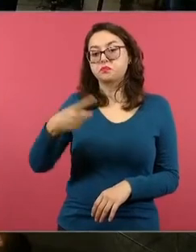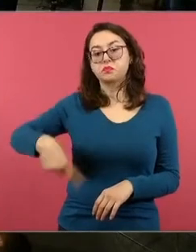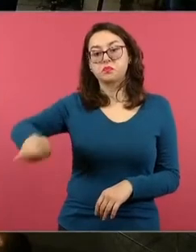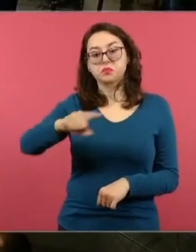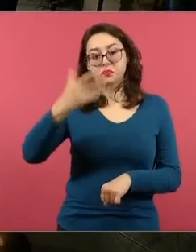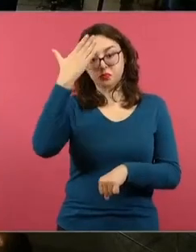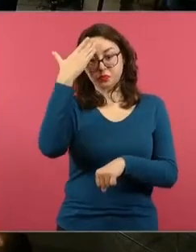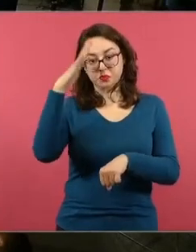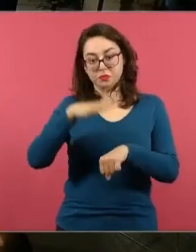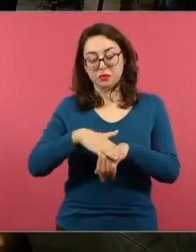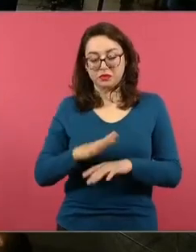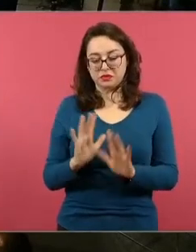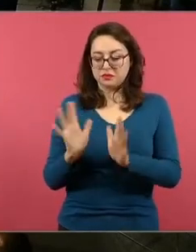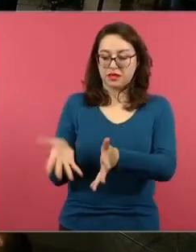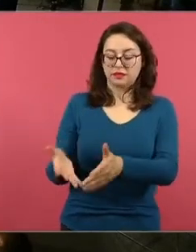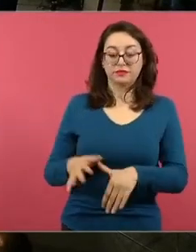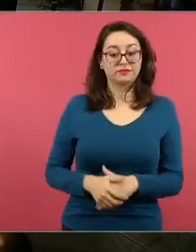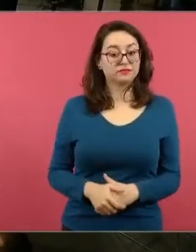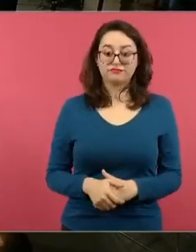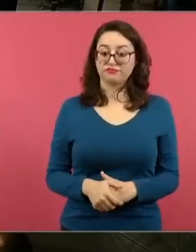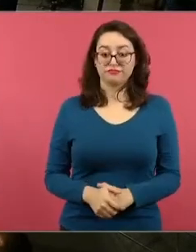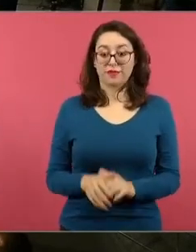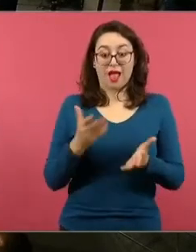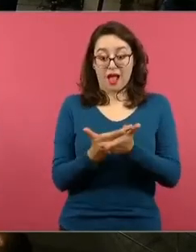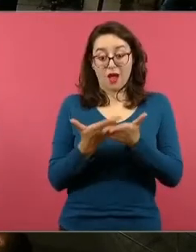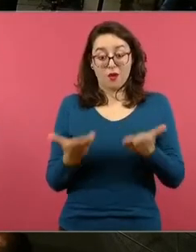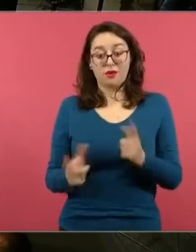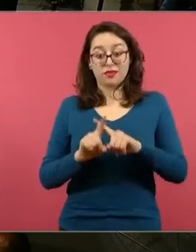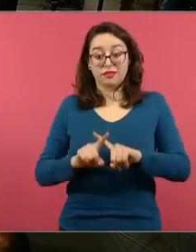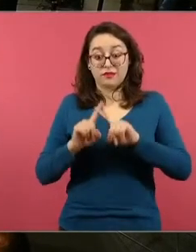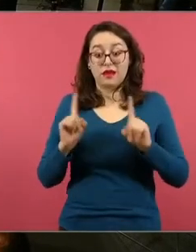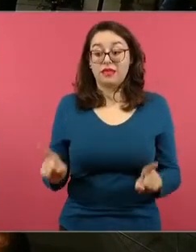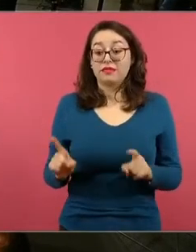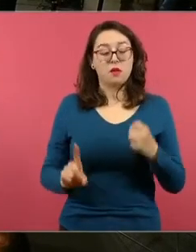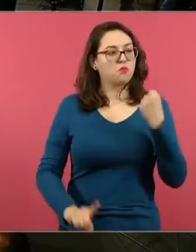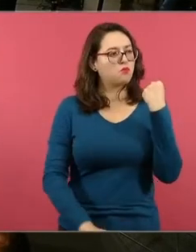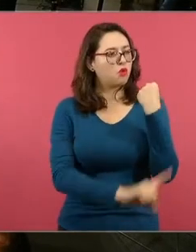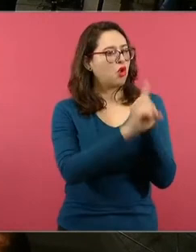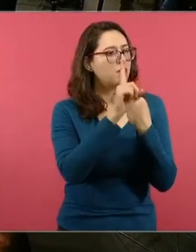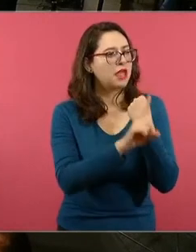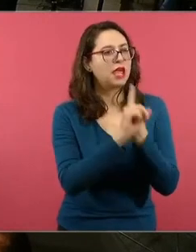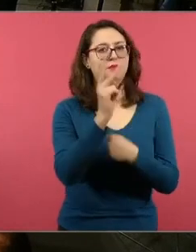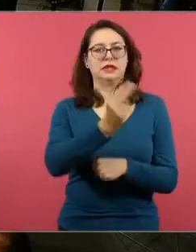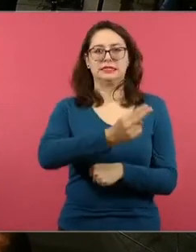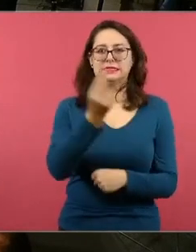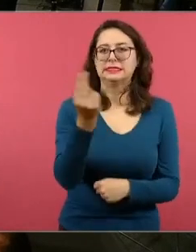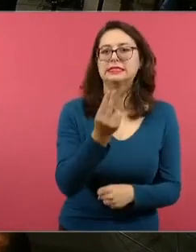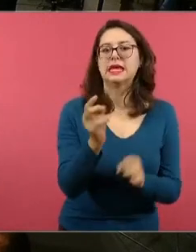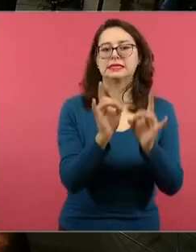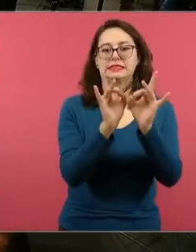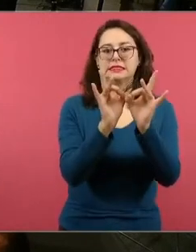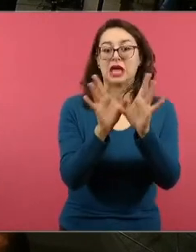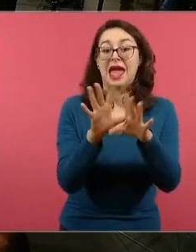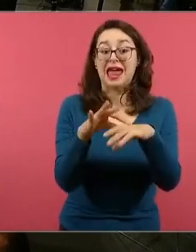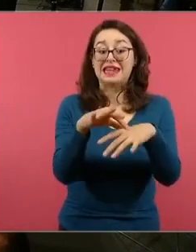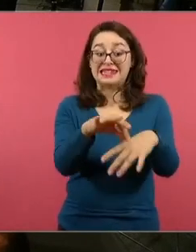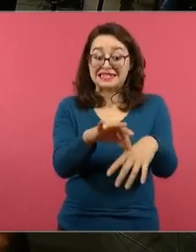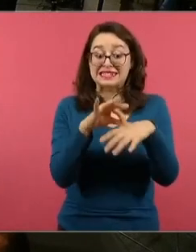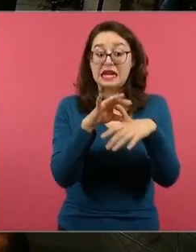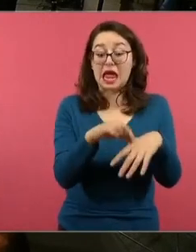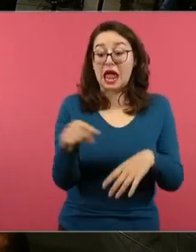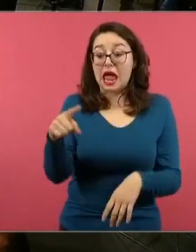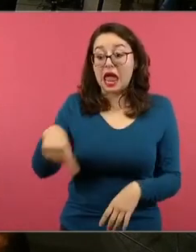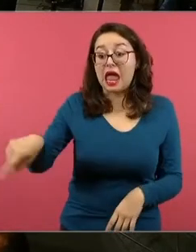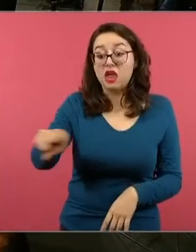elementos reales, llámese problemáticas, llámese necesidades, llámese situaciones, es decir, en mi aula multigrado